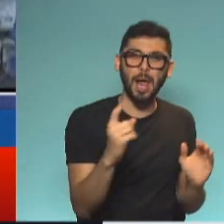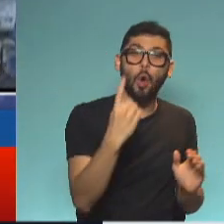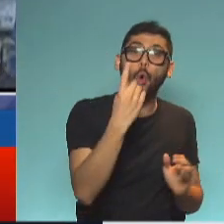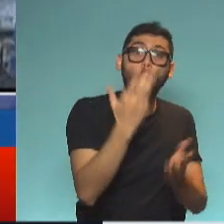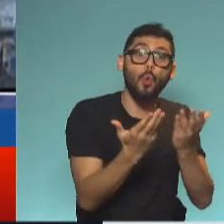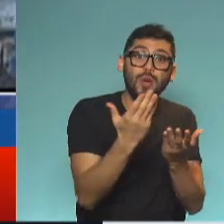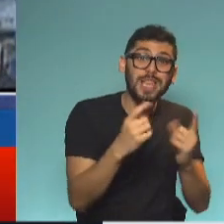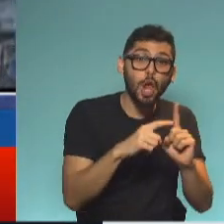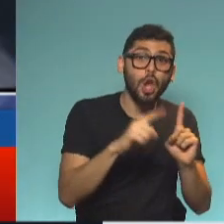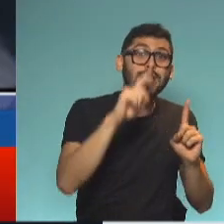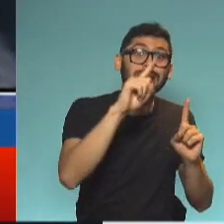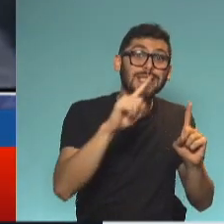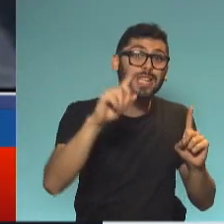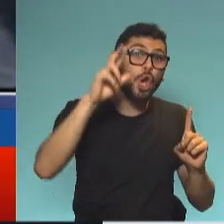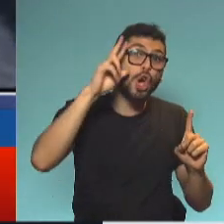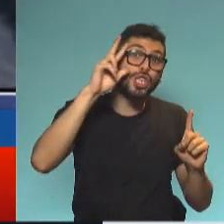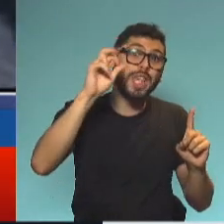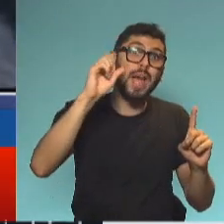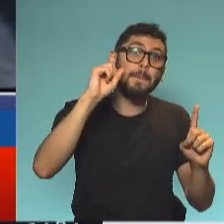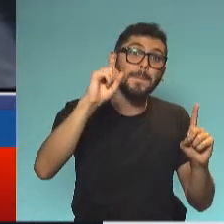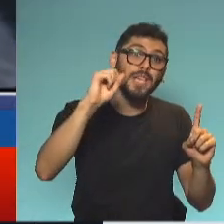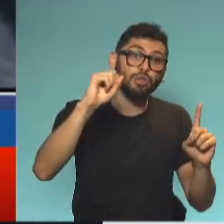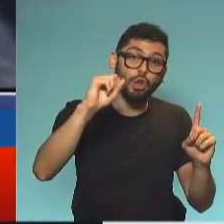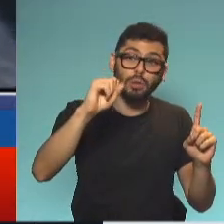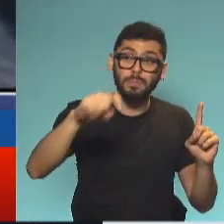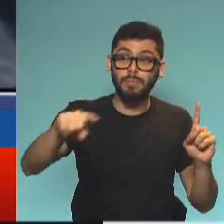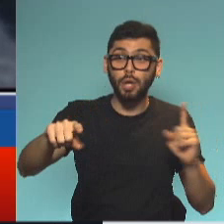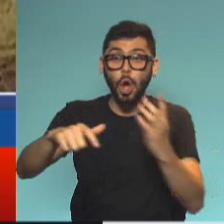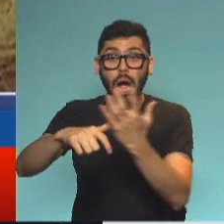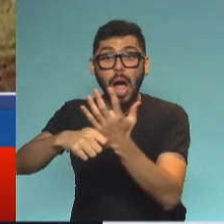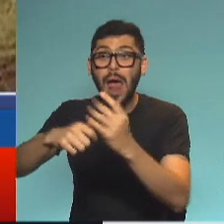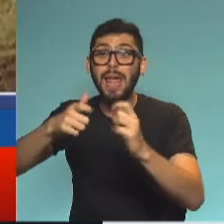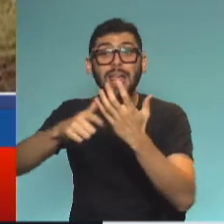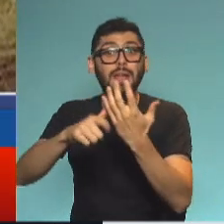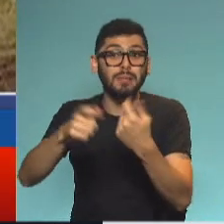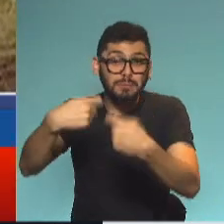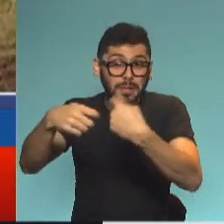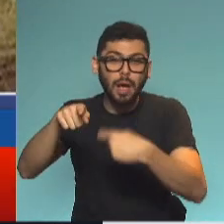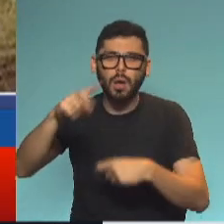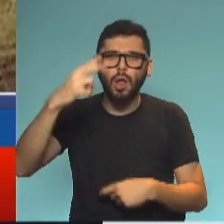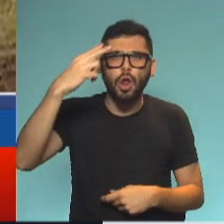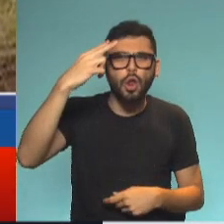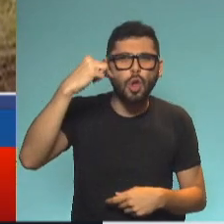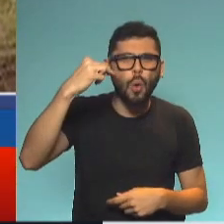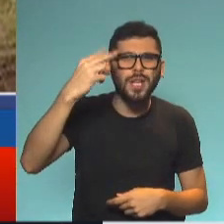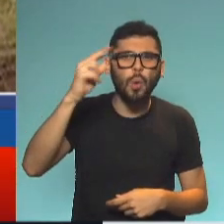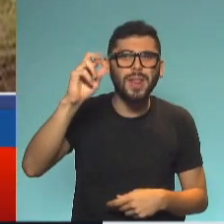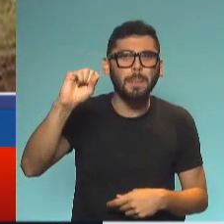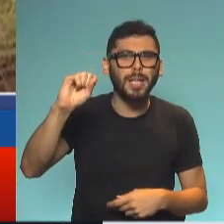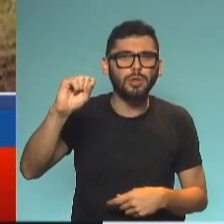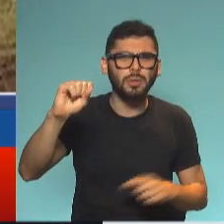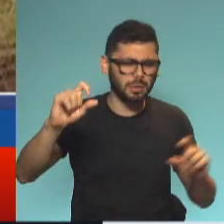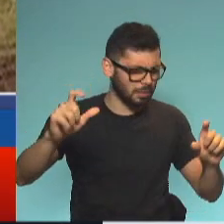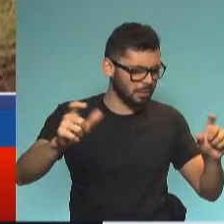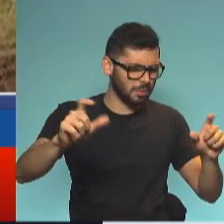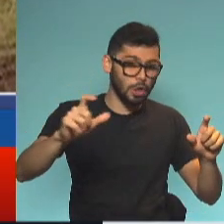pesos, 180 pesos, y la carne en el mostrador está a 900 pesos. Entonces, los productores agropecuarios, en